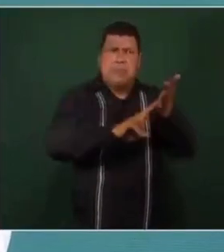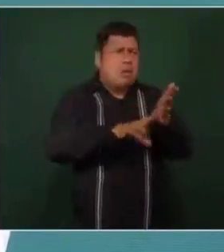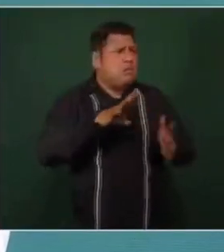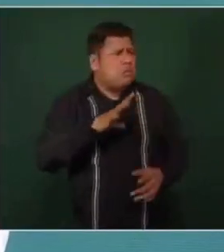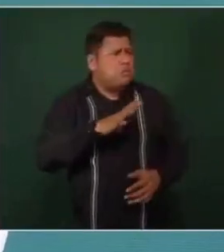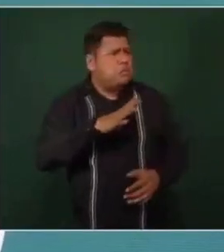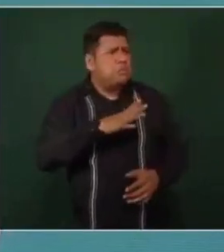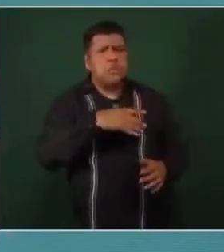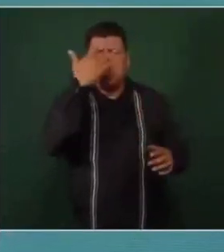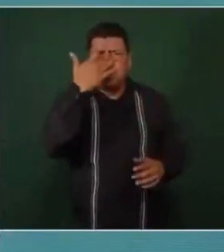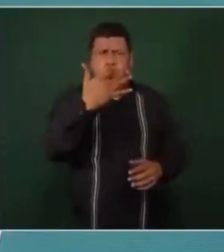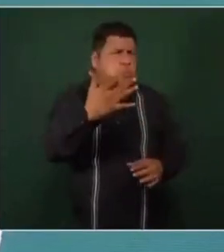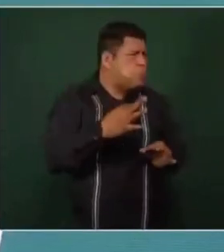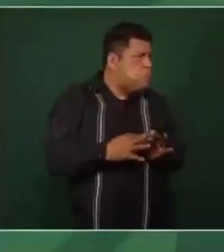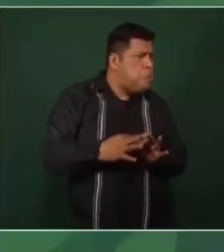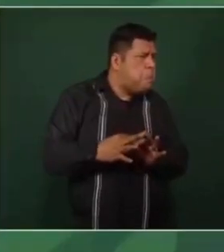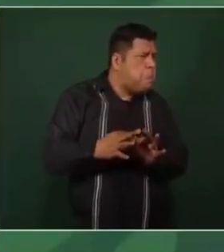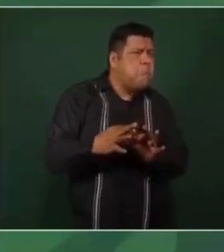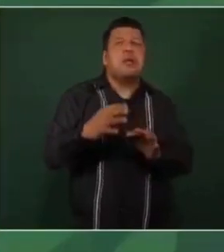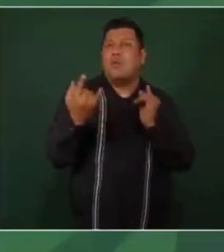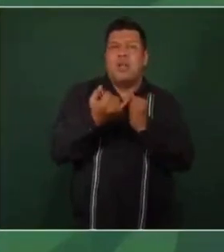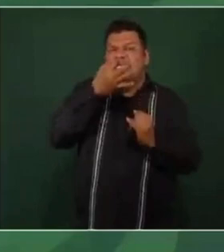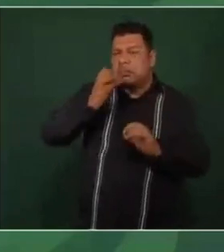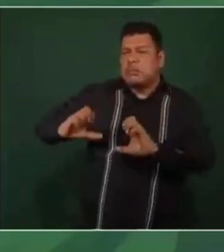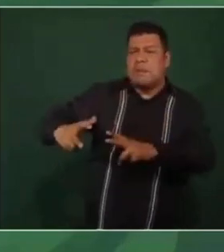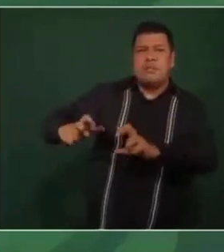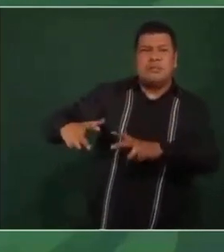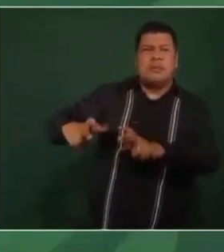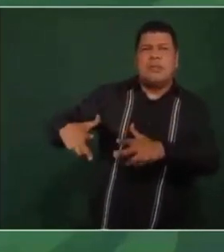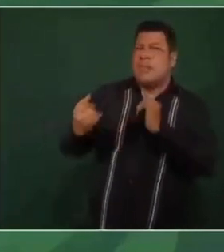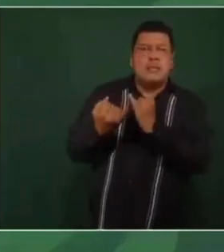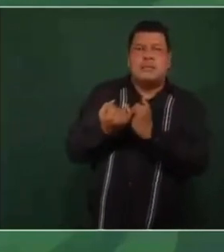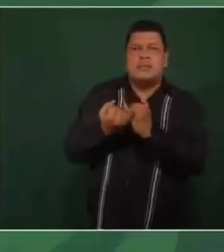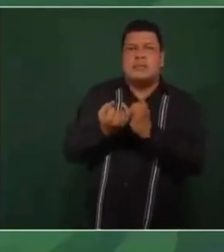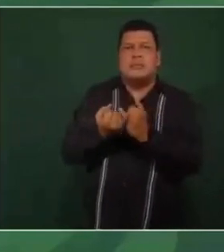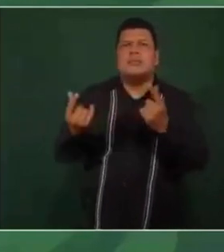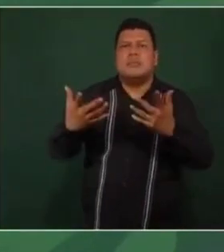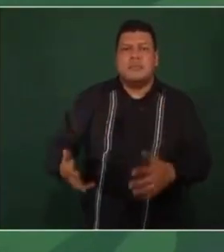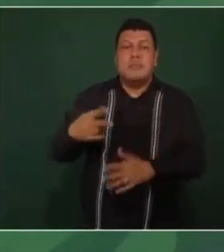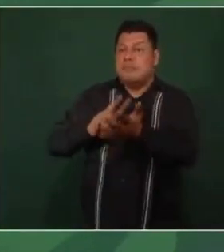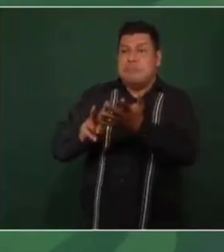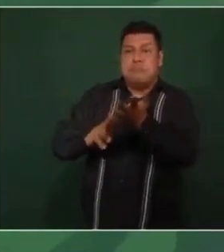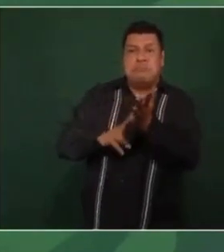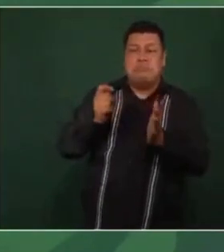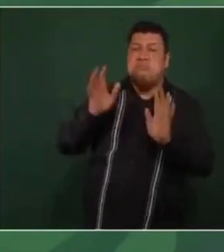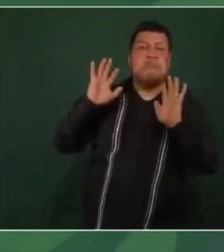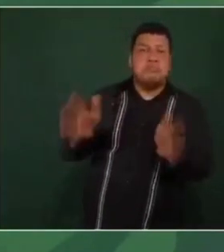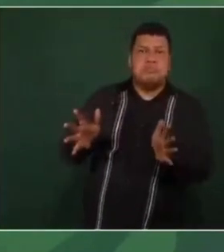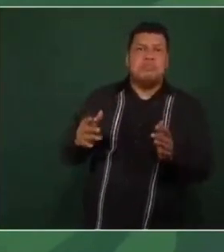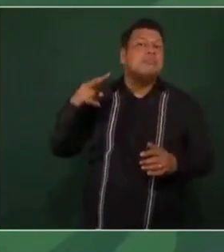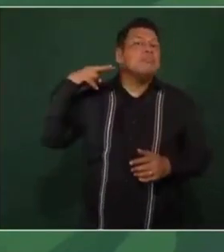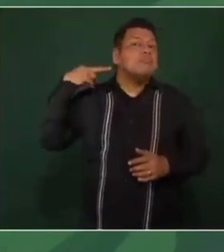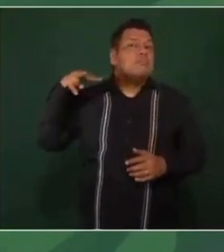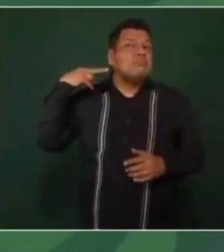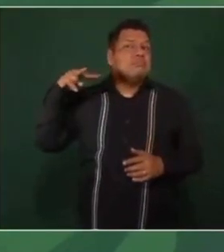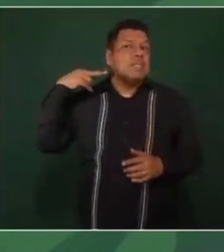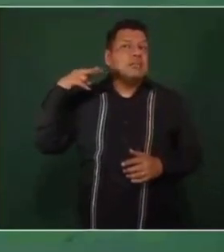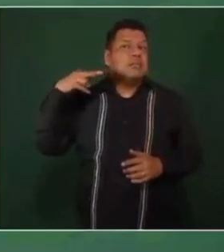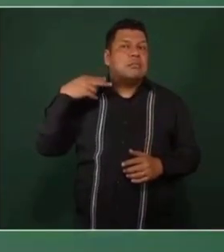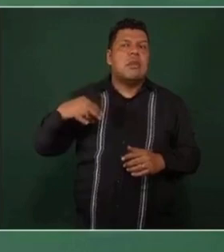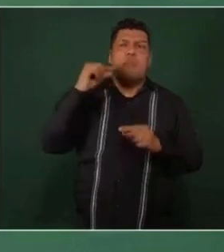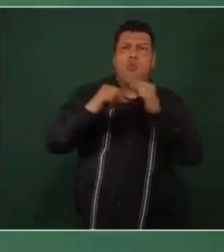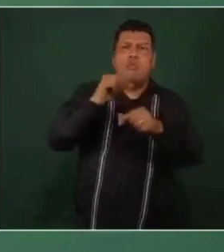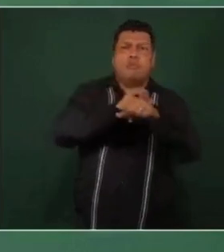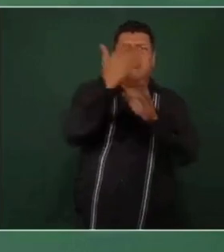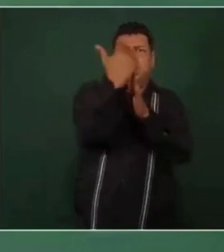En esa misma situación está Chiapas, que también está en verde. En el caso de Veracruz también ha